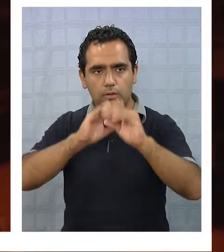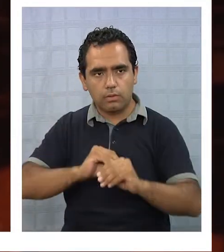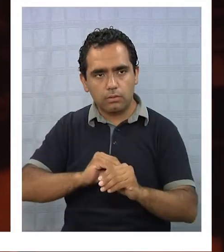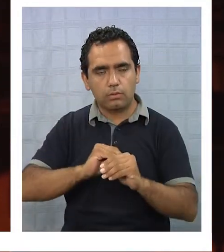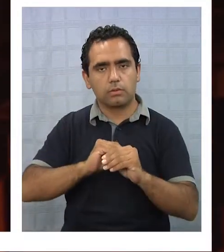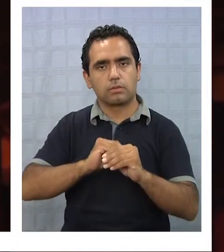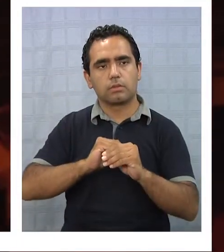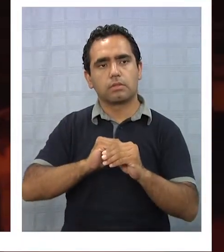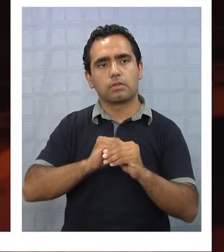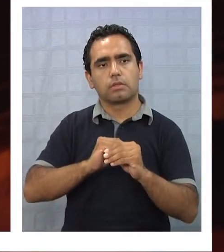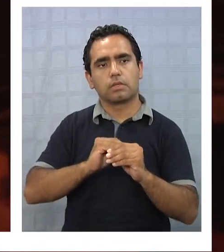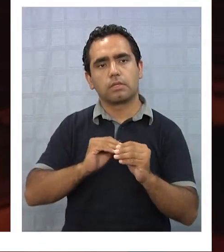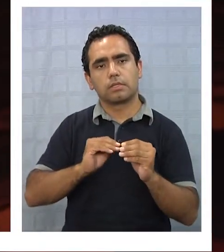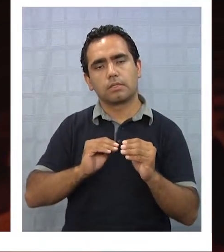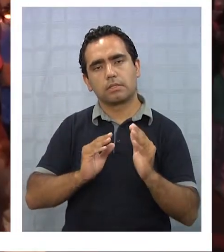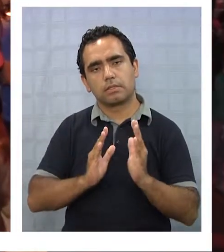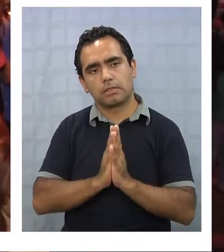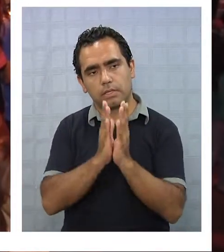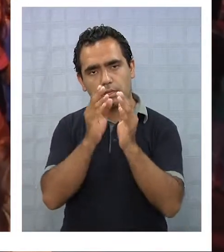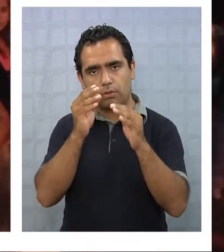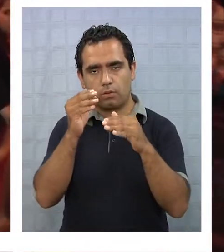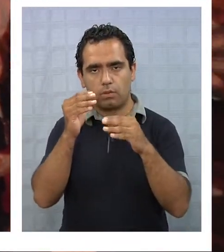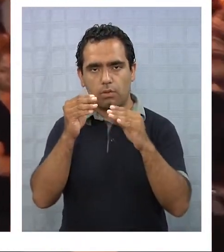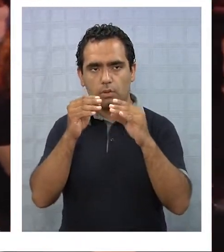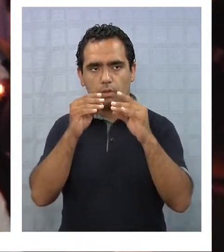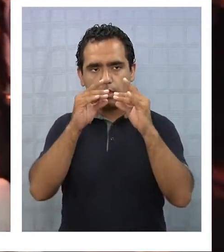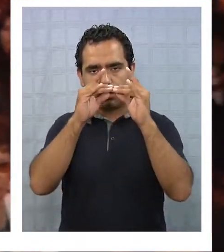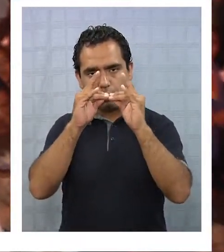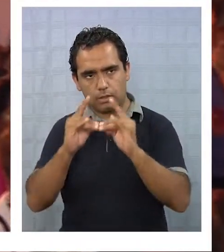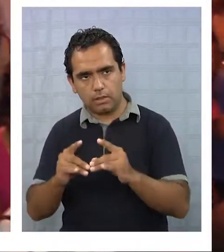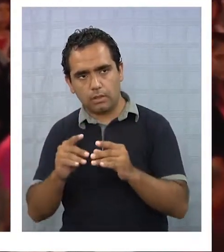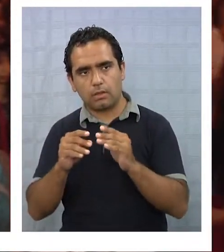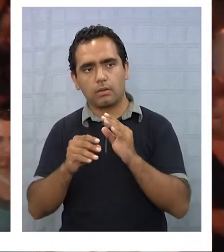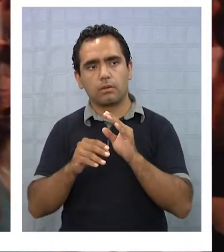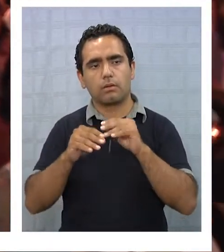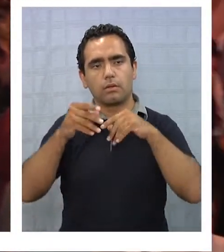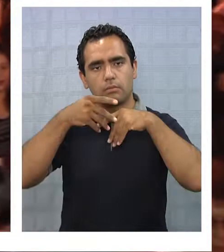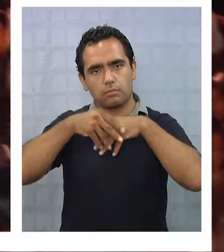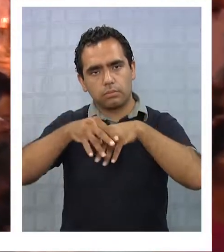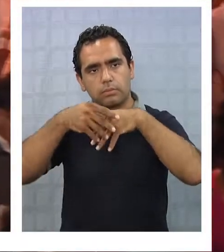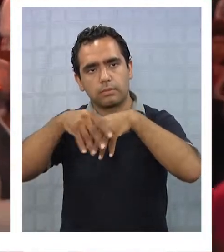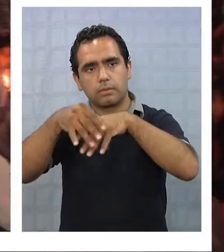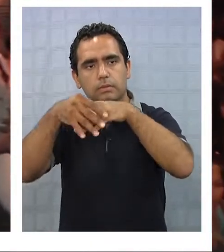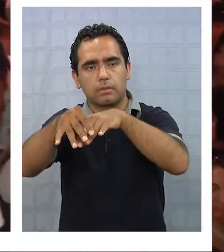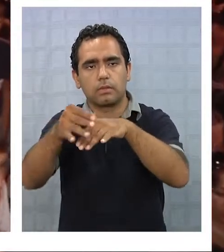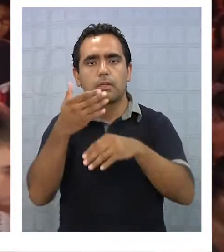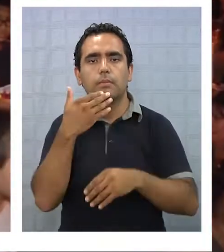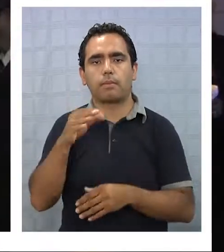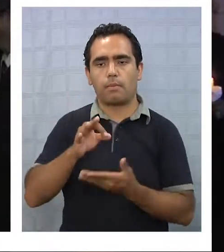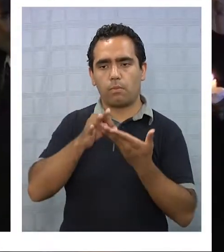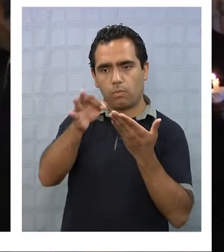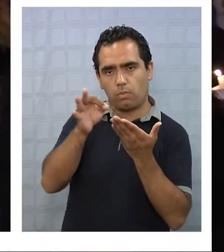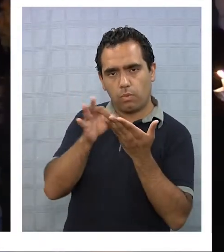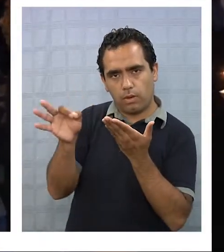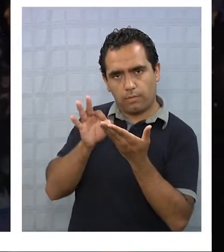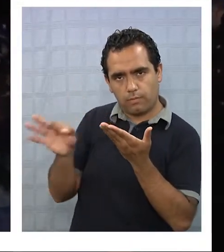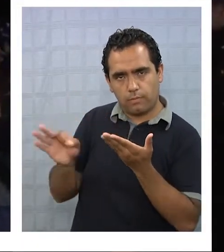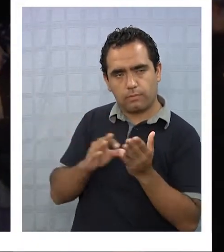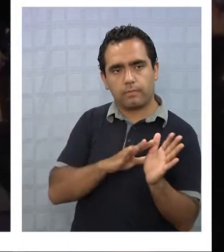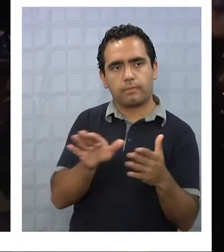en varias parruquias se realizará el Santo Entierro, con la tradicional procesión por las calles de la ciudad y de los pueblos del interior.